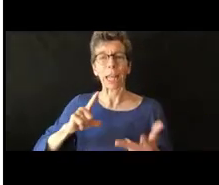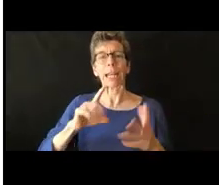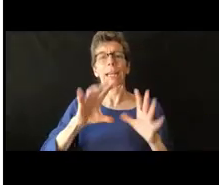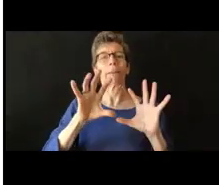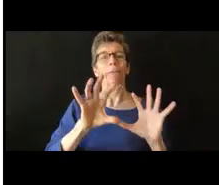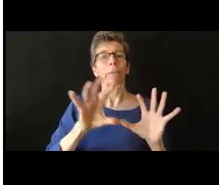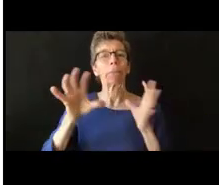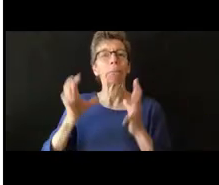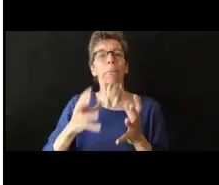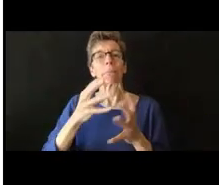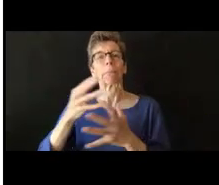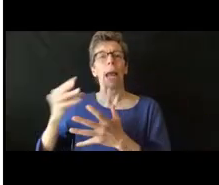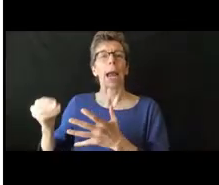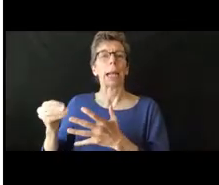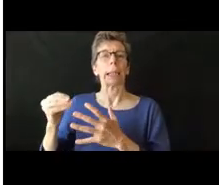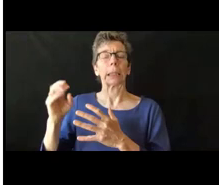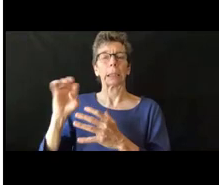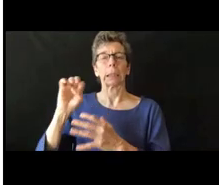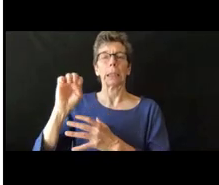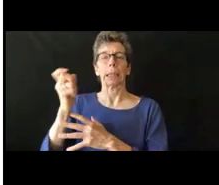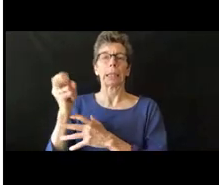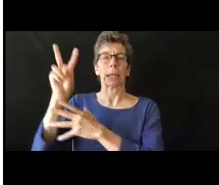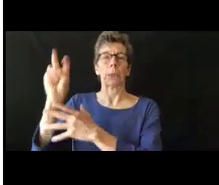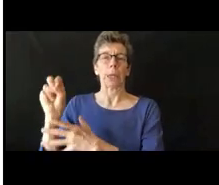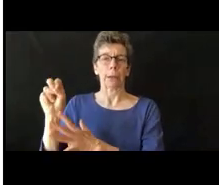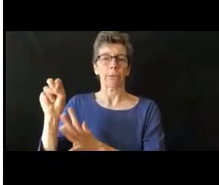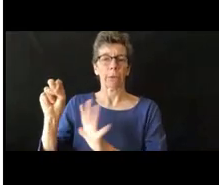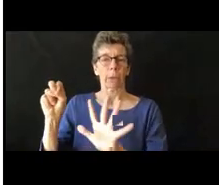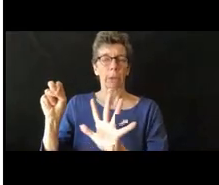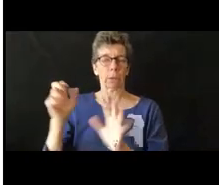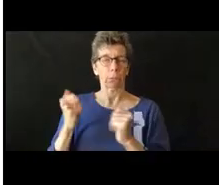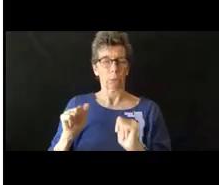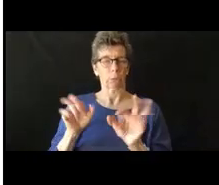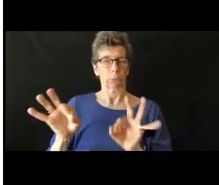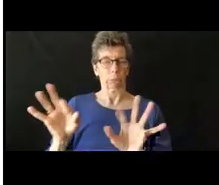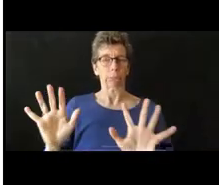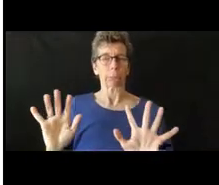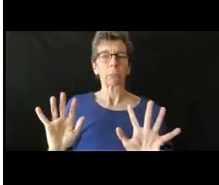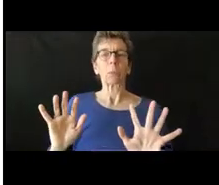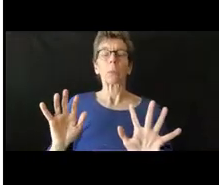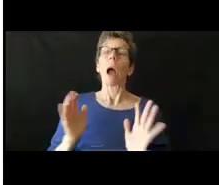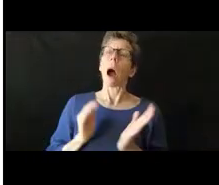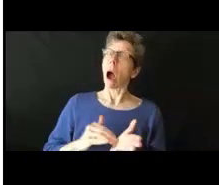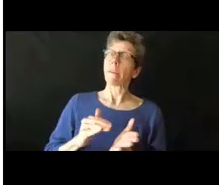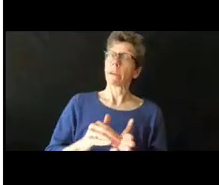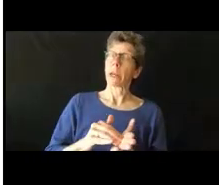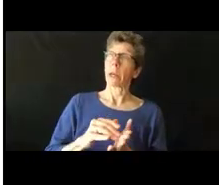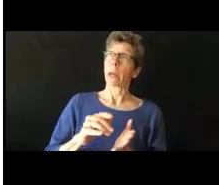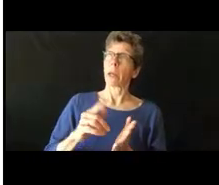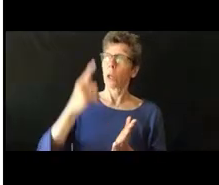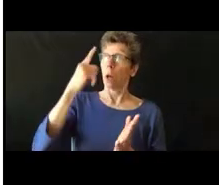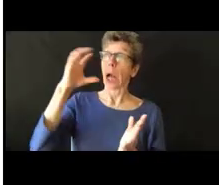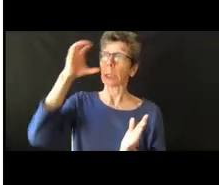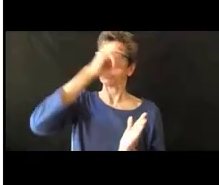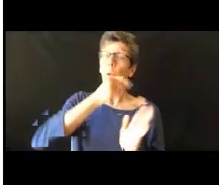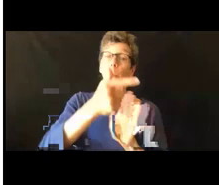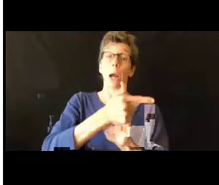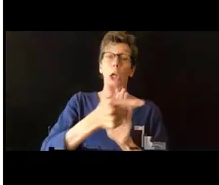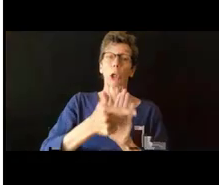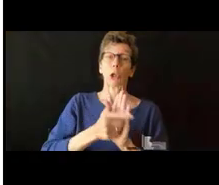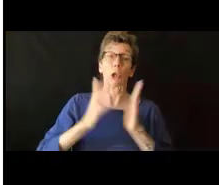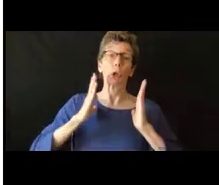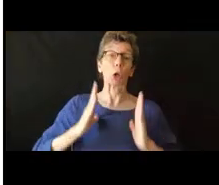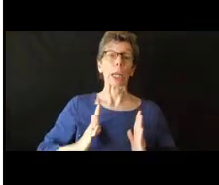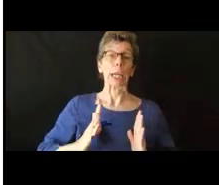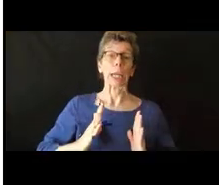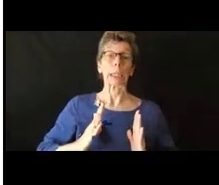porque sí importa. Y también yo creo que muchas veces cuando pensamos en los abogados, pensamos que si